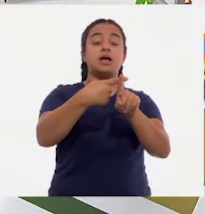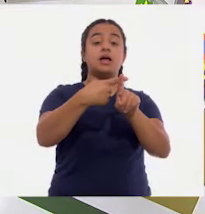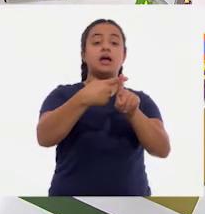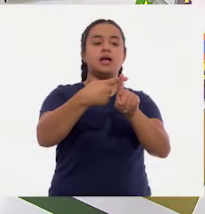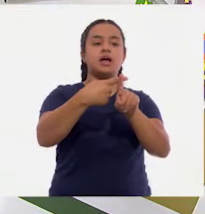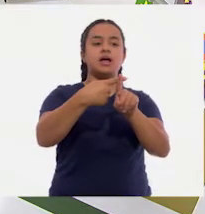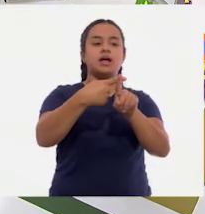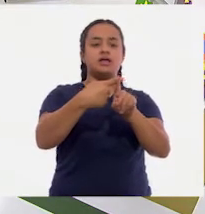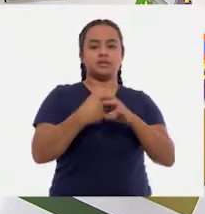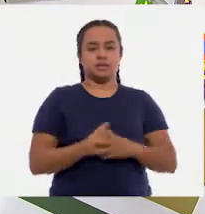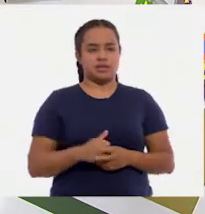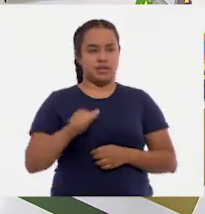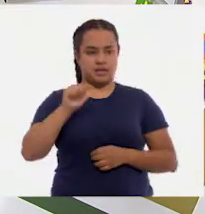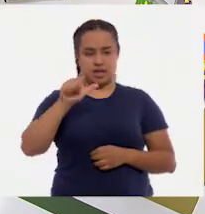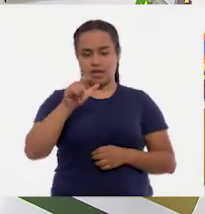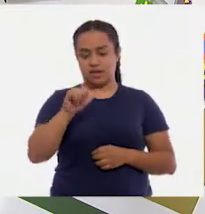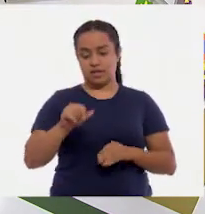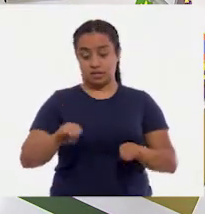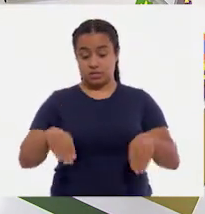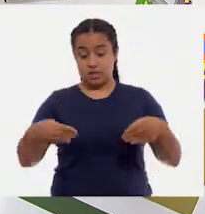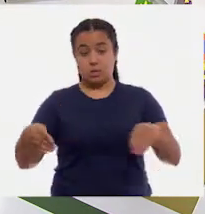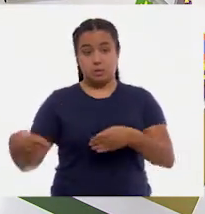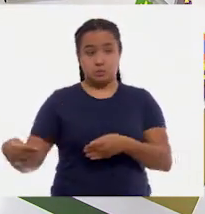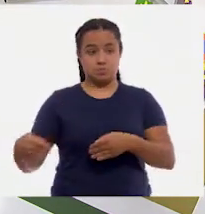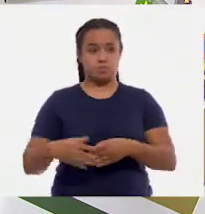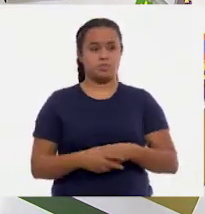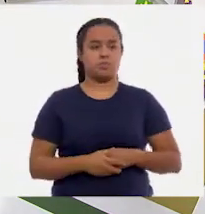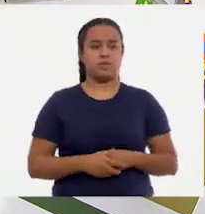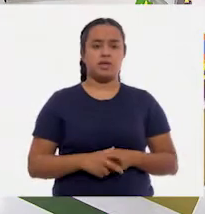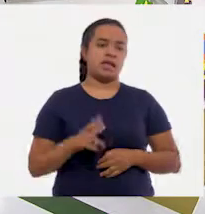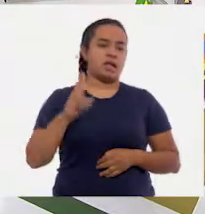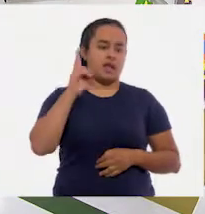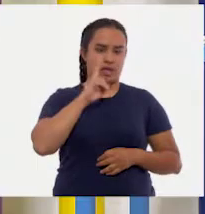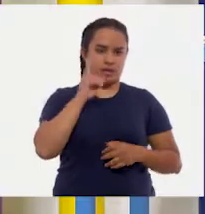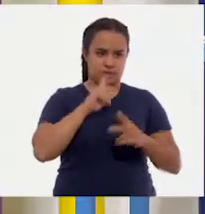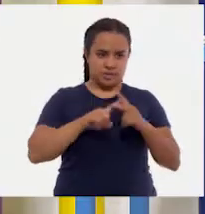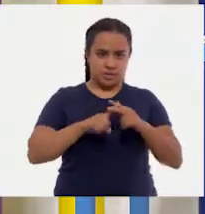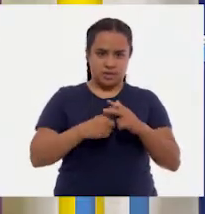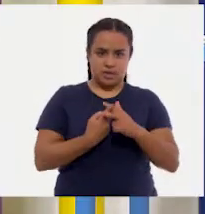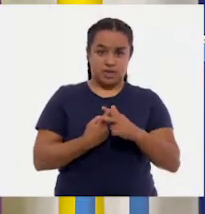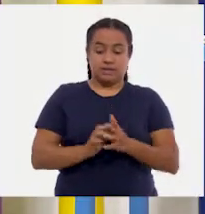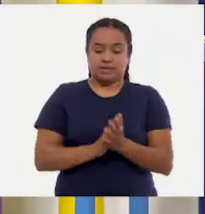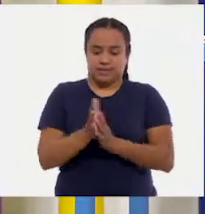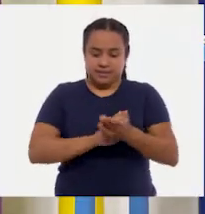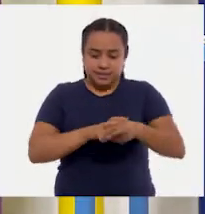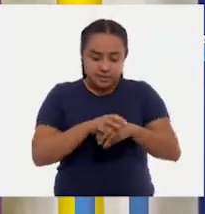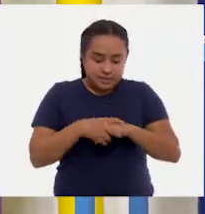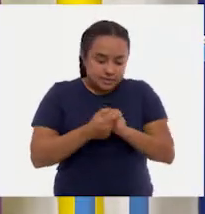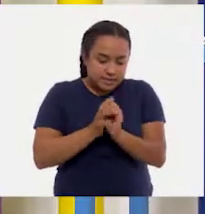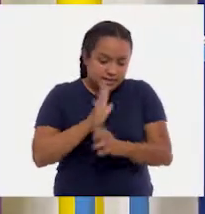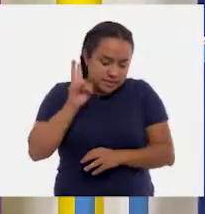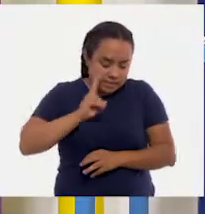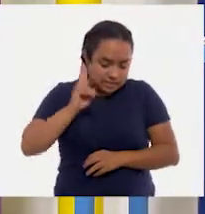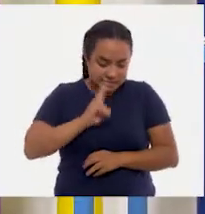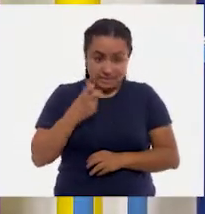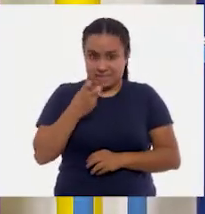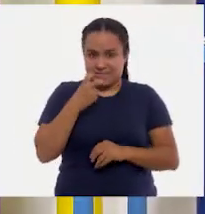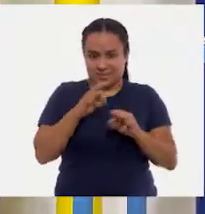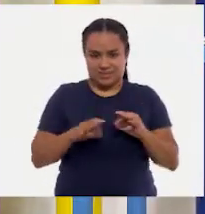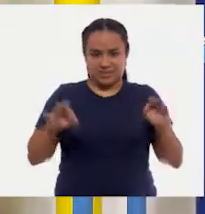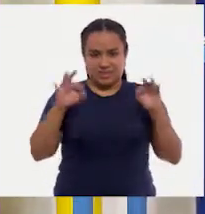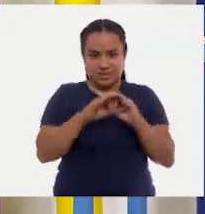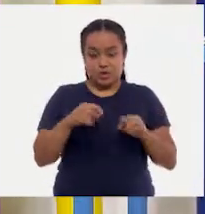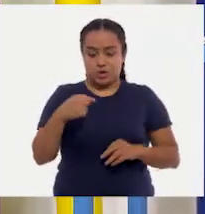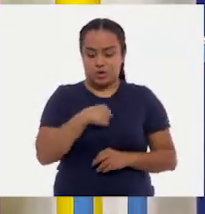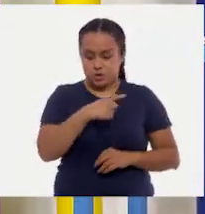que Alechia saqué de las tarjetas. Vamos a empezar. ¡Ay! A ver qué me sale. Es un reto muy importante. Voy a